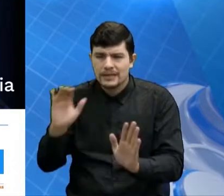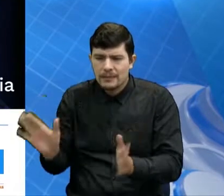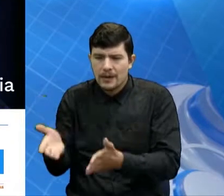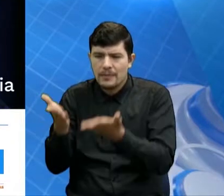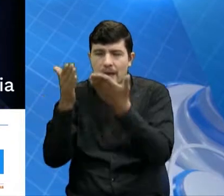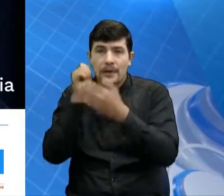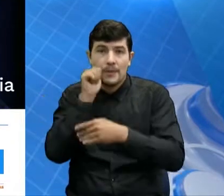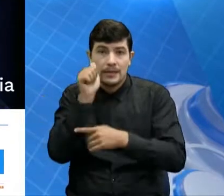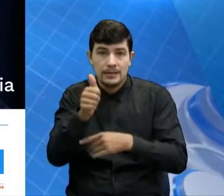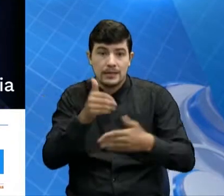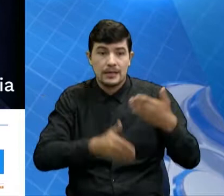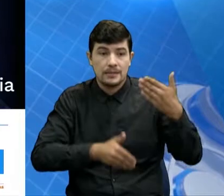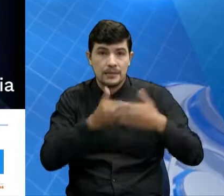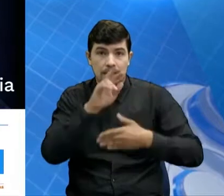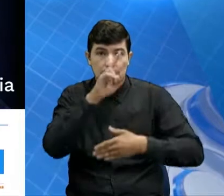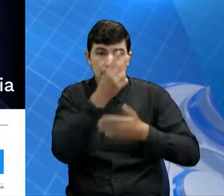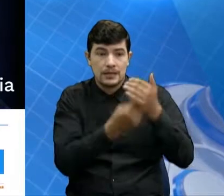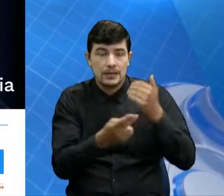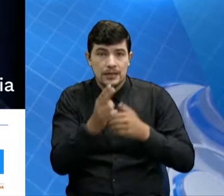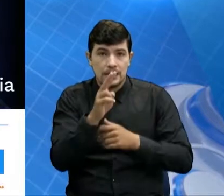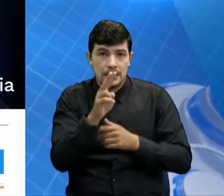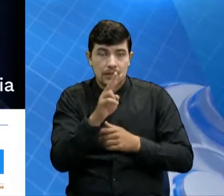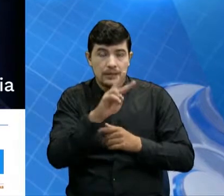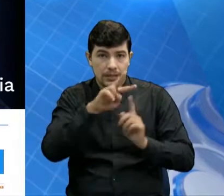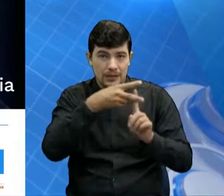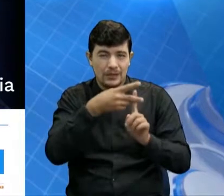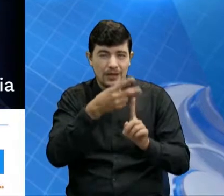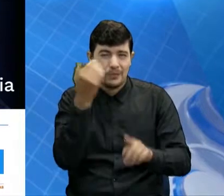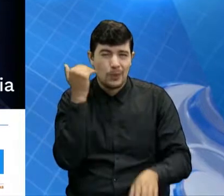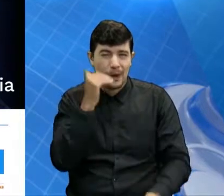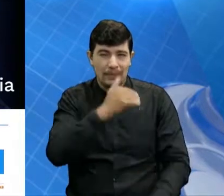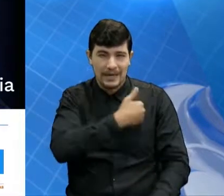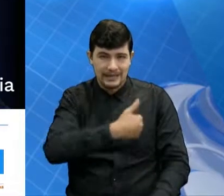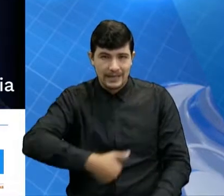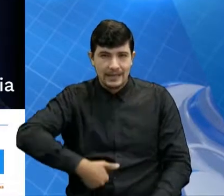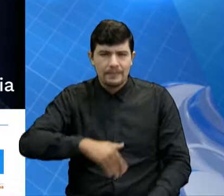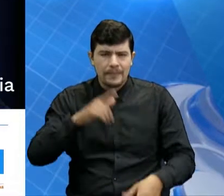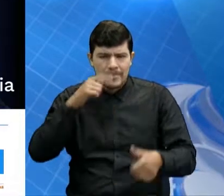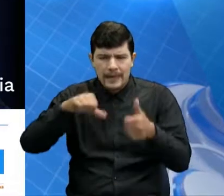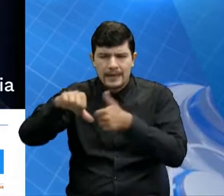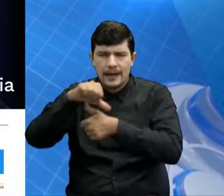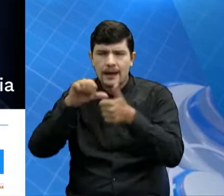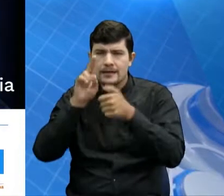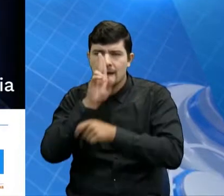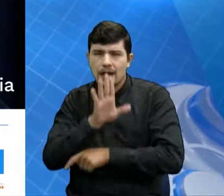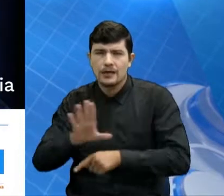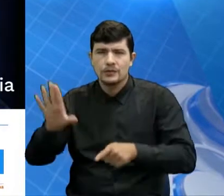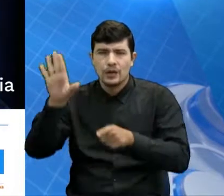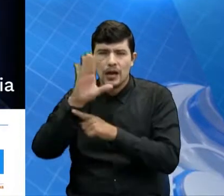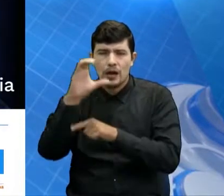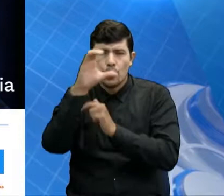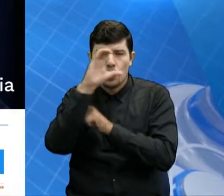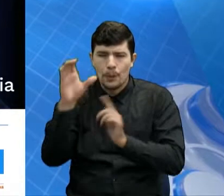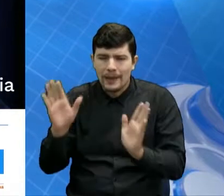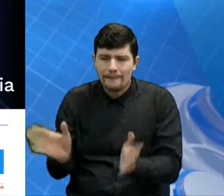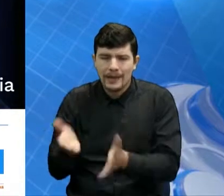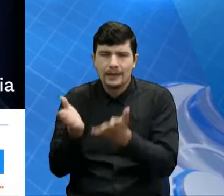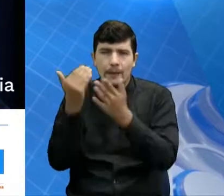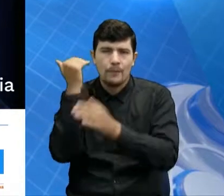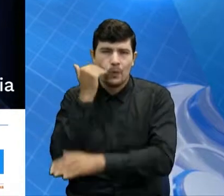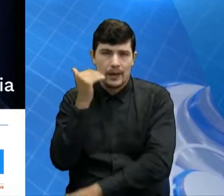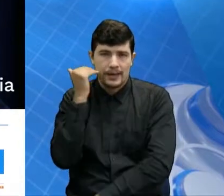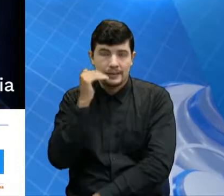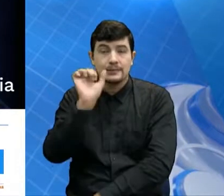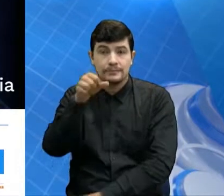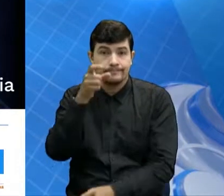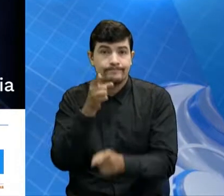iniciar junto con la Vicepresidencia de la República a la Gira Regional, Colombia es Mujer Emprendedora en Santander, donde tenemos a